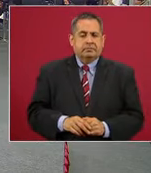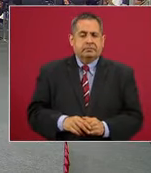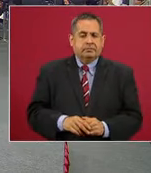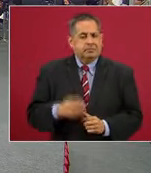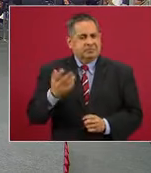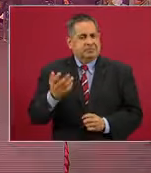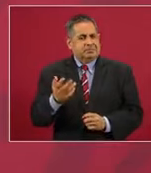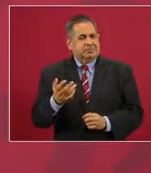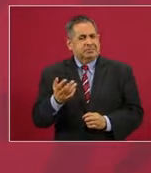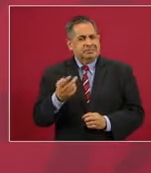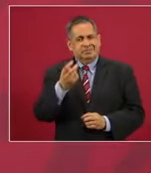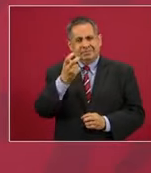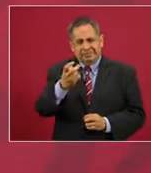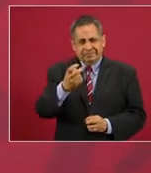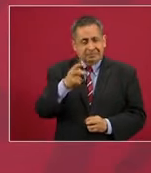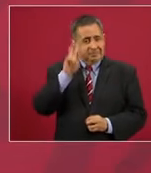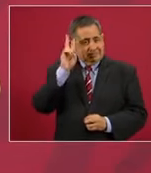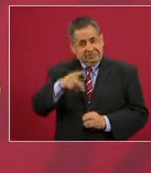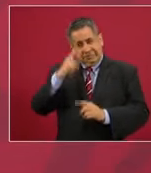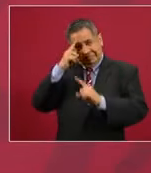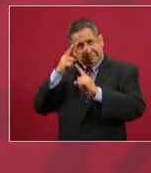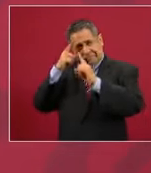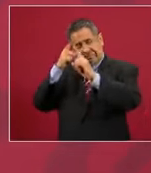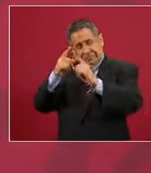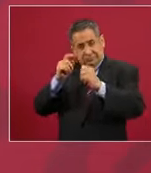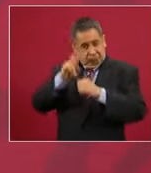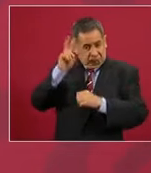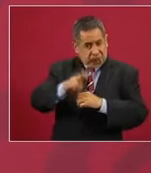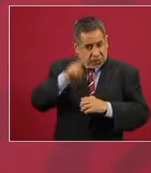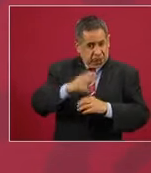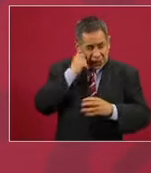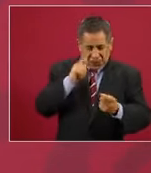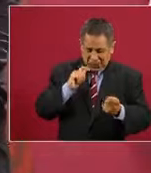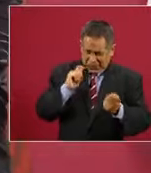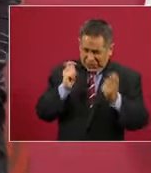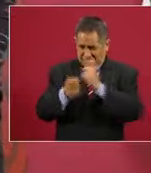O sea, cuando realmente se quiere llevar a cabo una transformación,